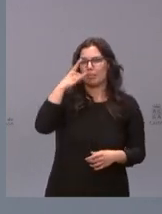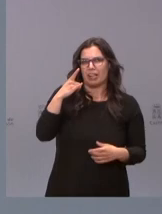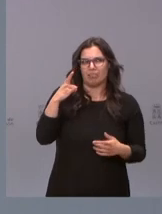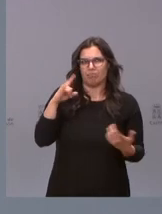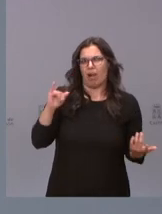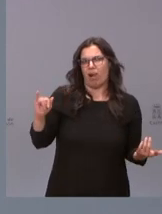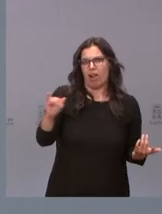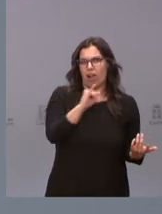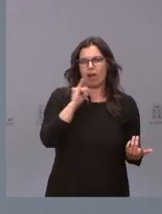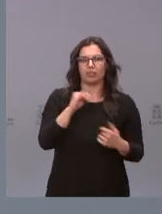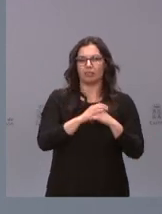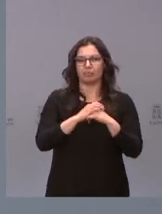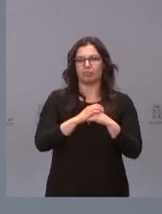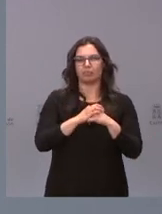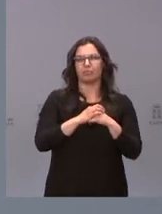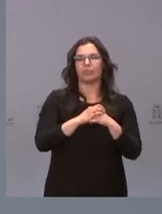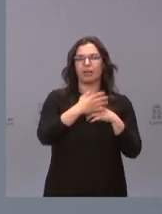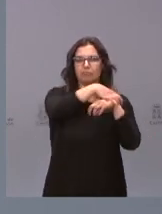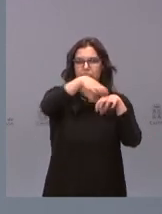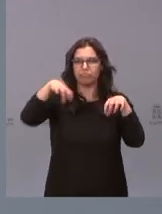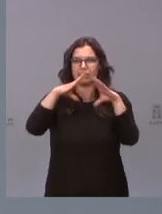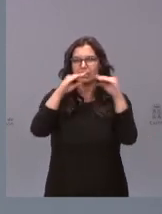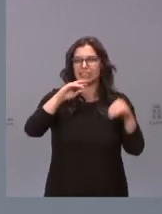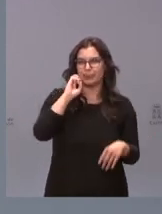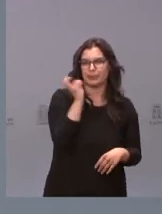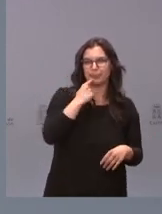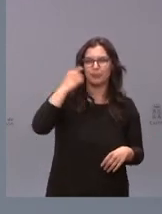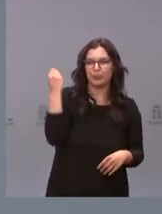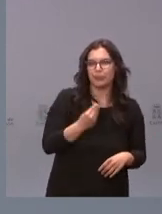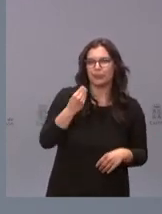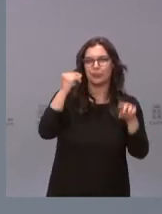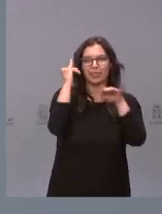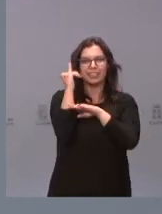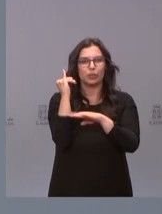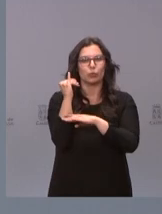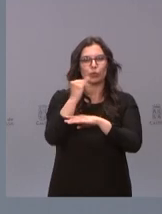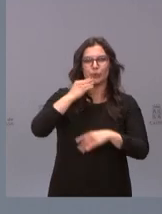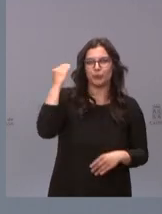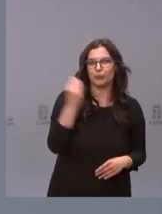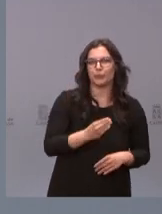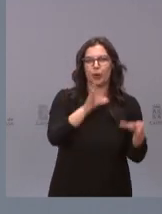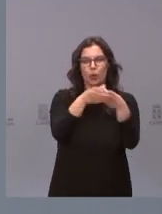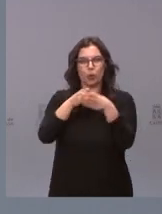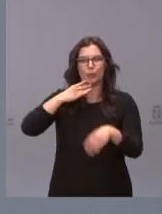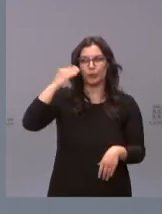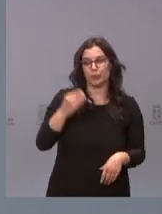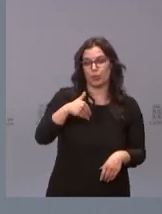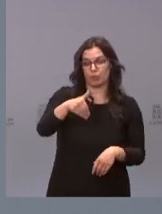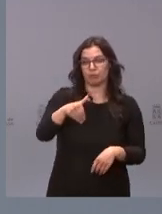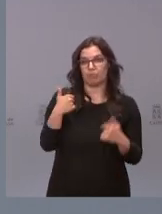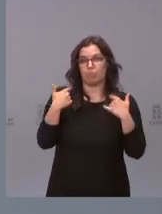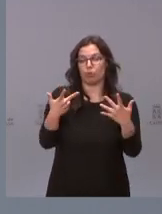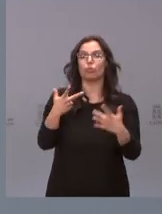tiene excelentes facultades, tiene institutos, tiene departamentos, tiene grupos, pronto un gran hospital universitario,